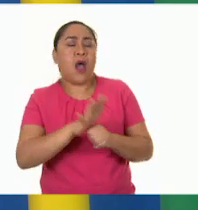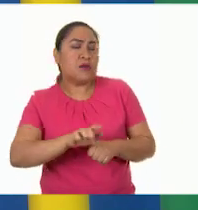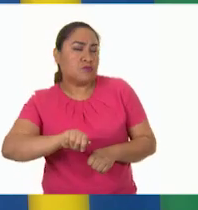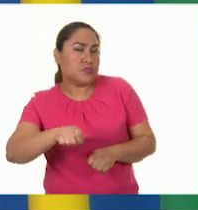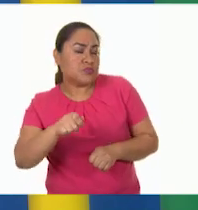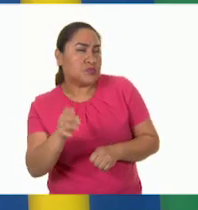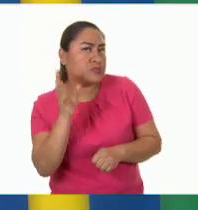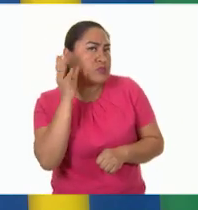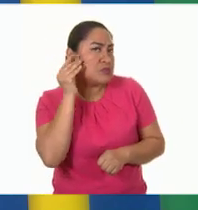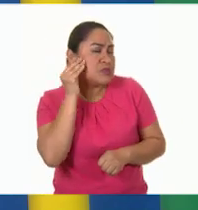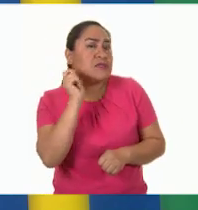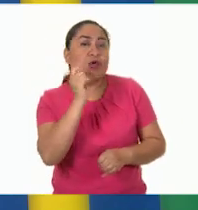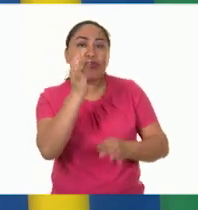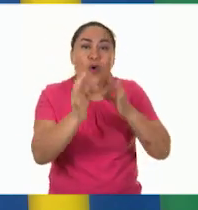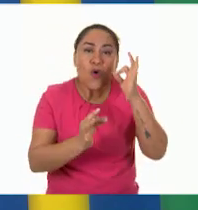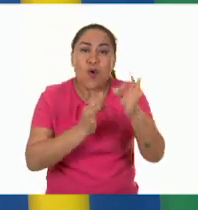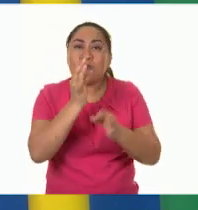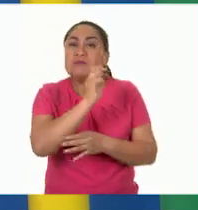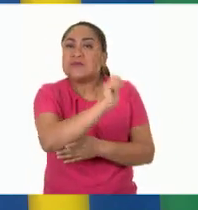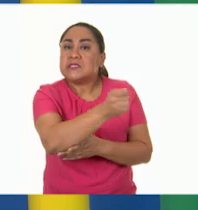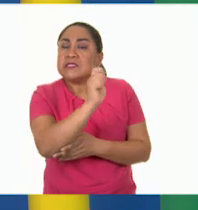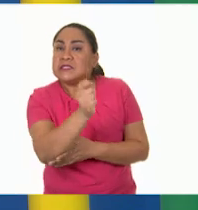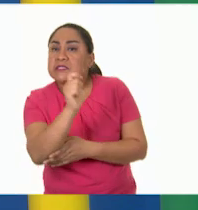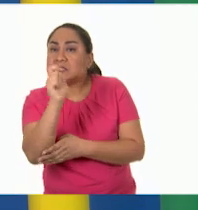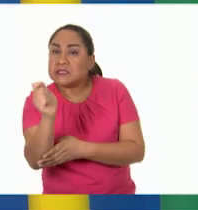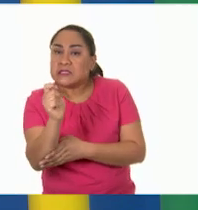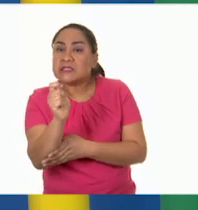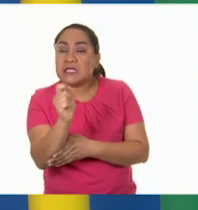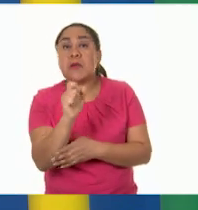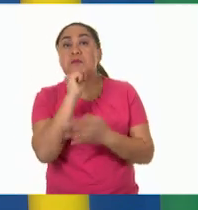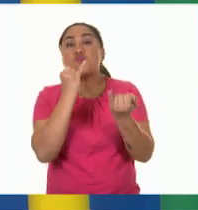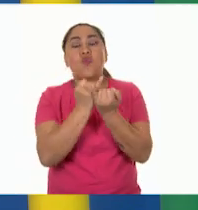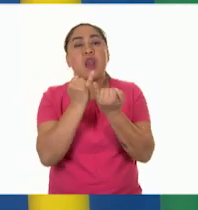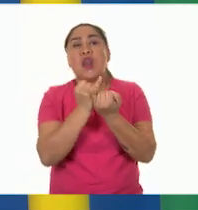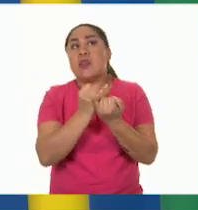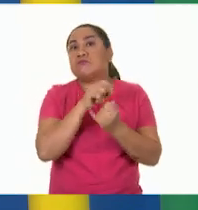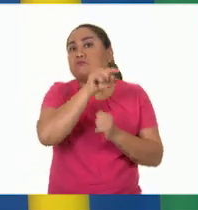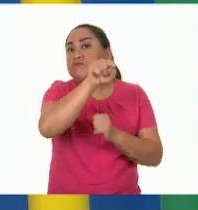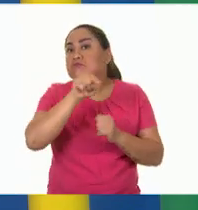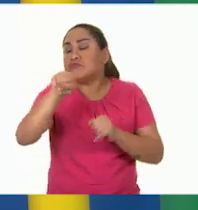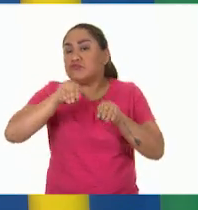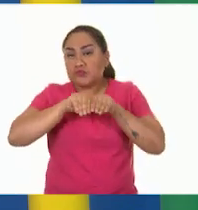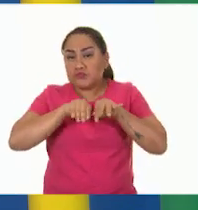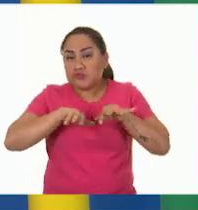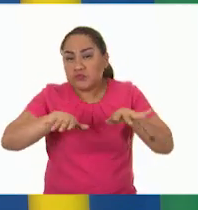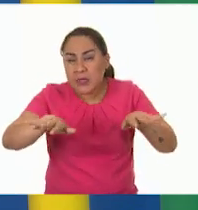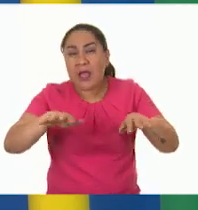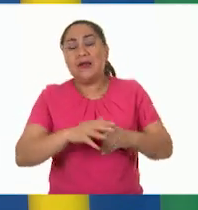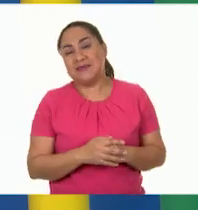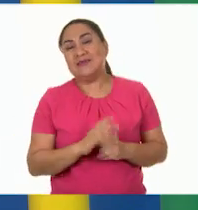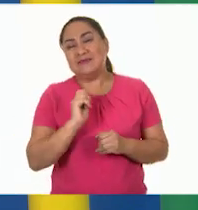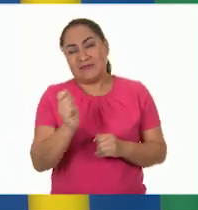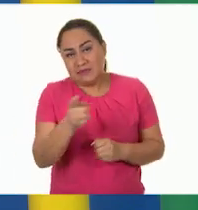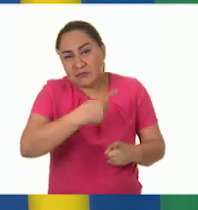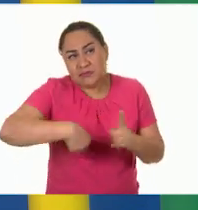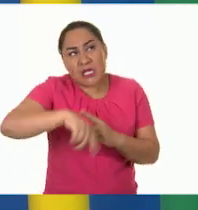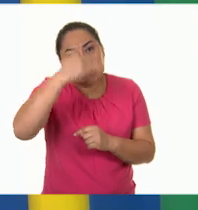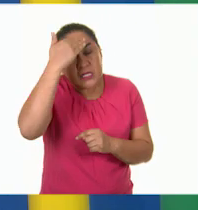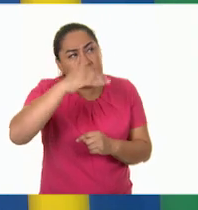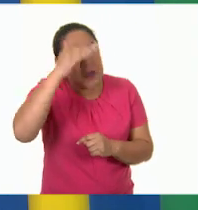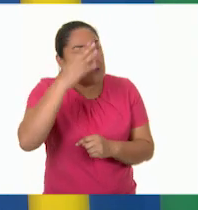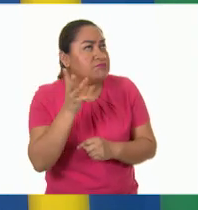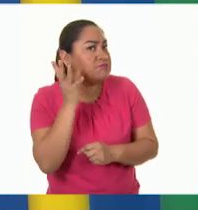el momento en que sucedían y al mismo tiempo que los demás. Al estar más en contacto con los sucesos nacionales,